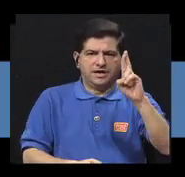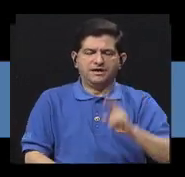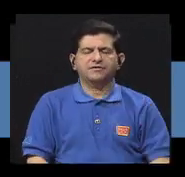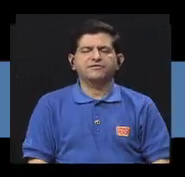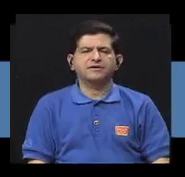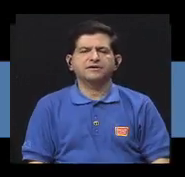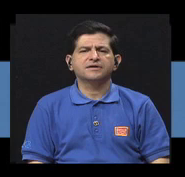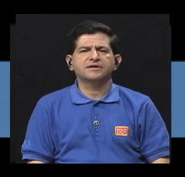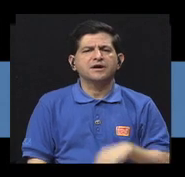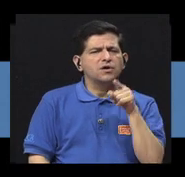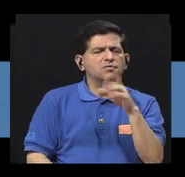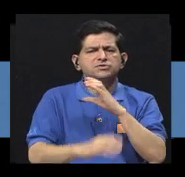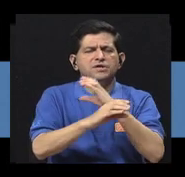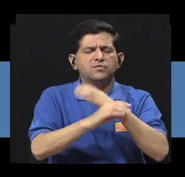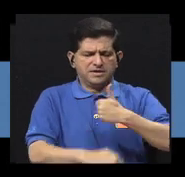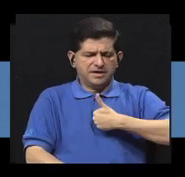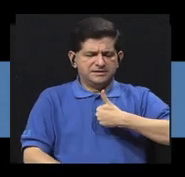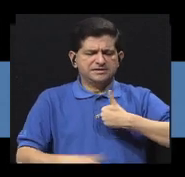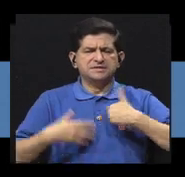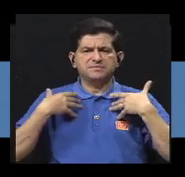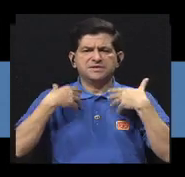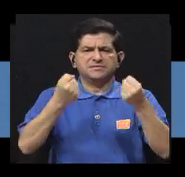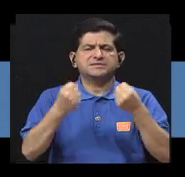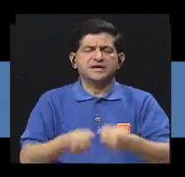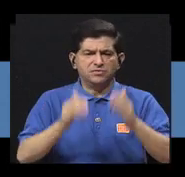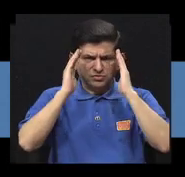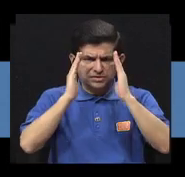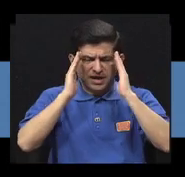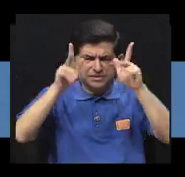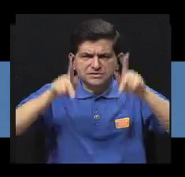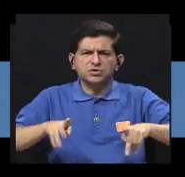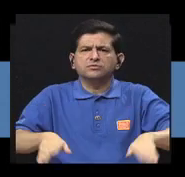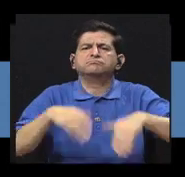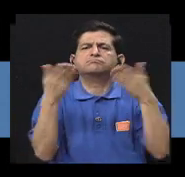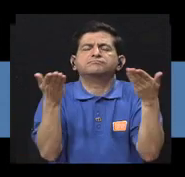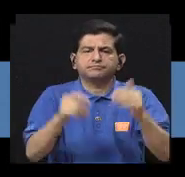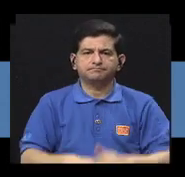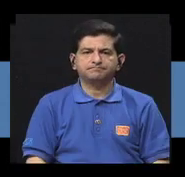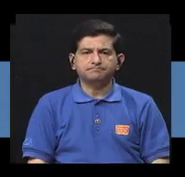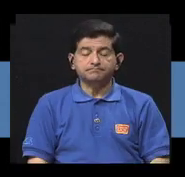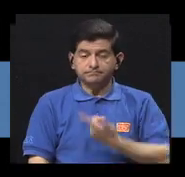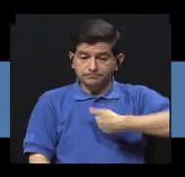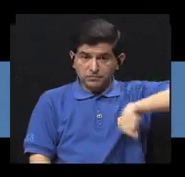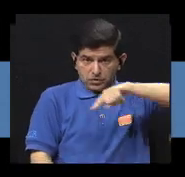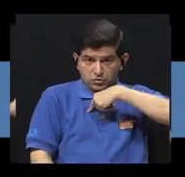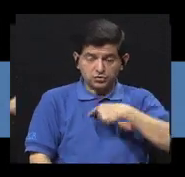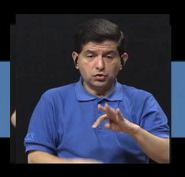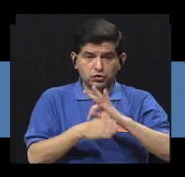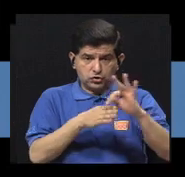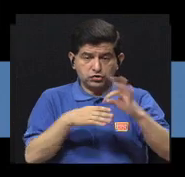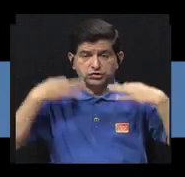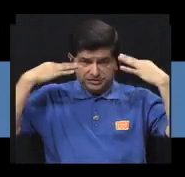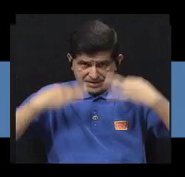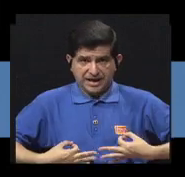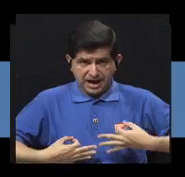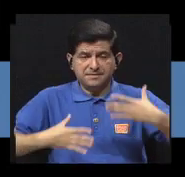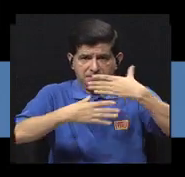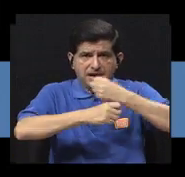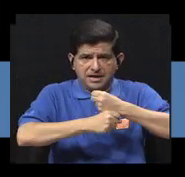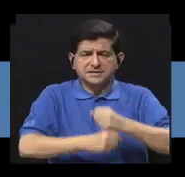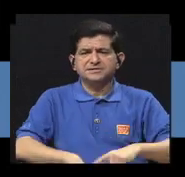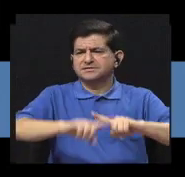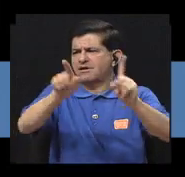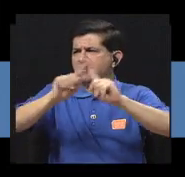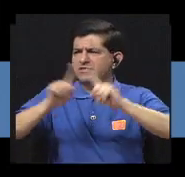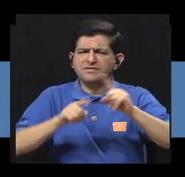Catalina, ¿cómo cuida usted de su salud cuando está atendiendo a sus pacientes? Bueno, nosotros en terapia física realizamos